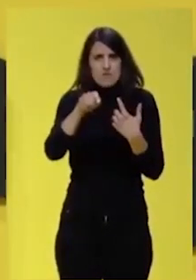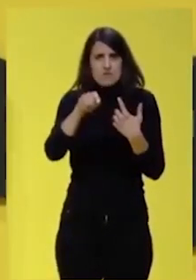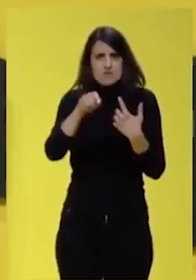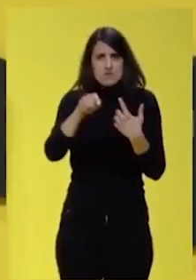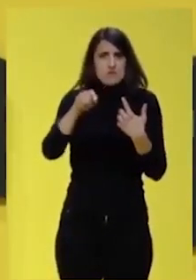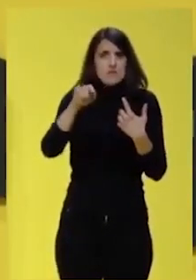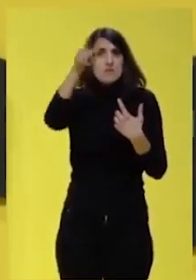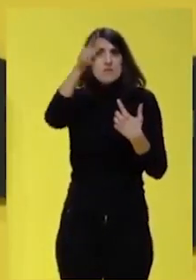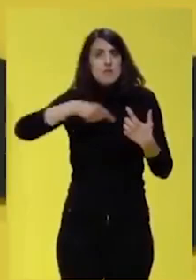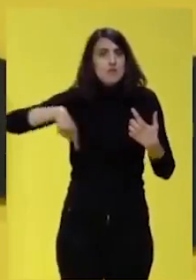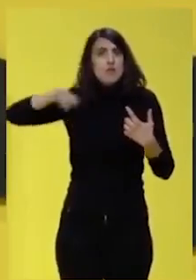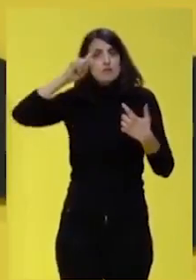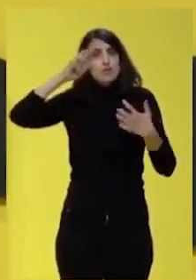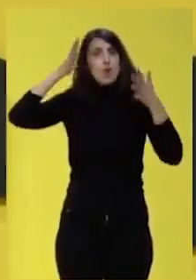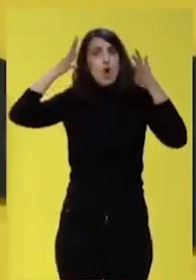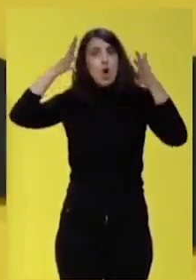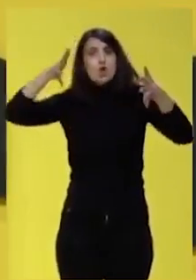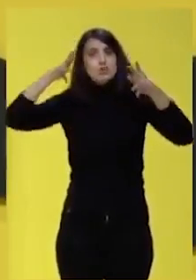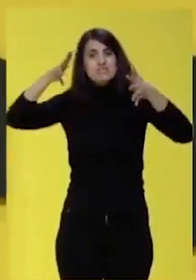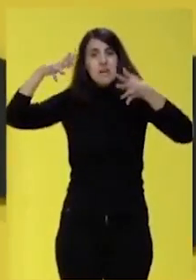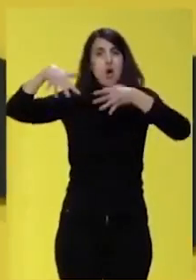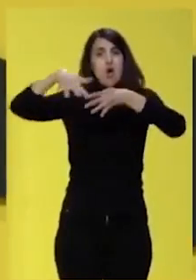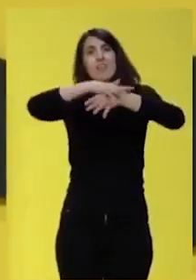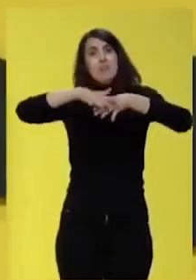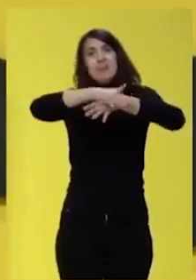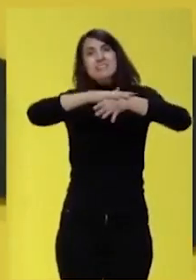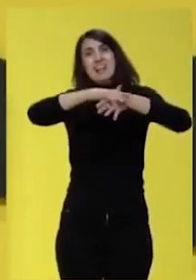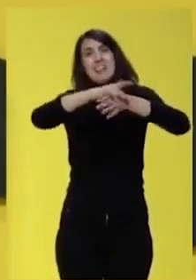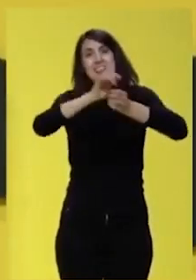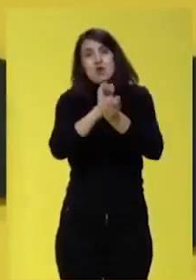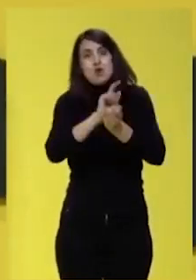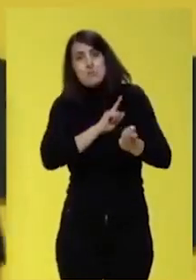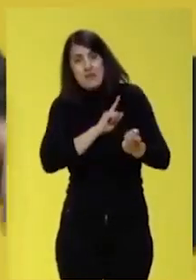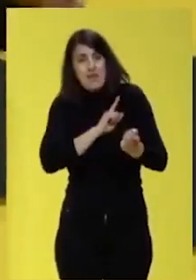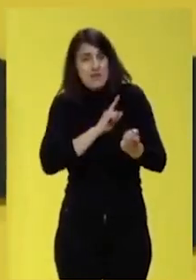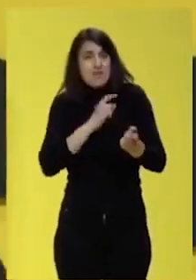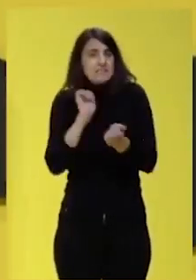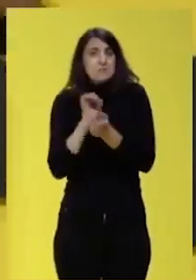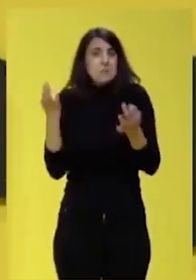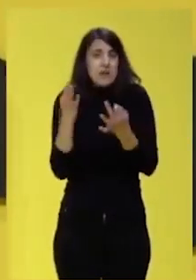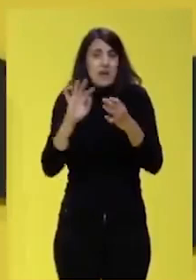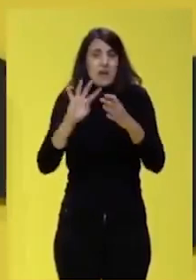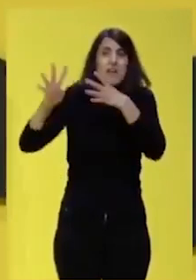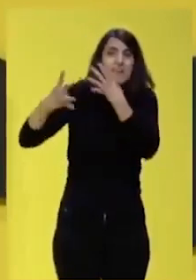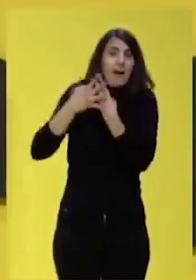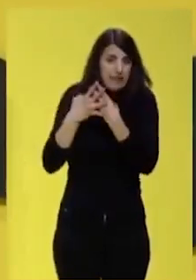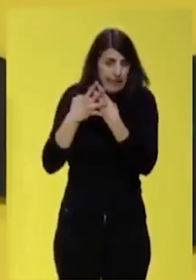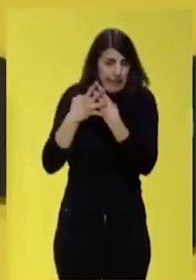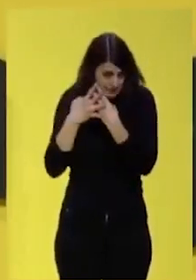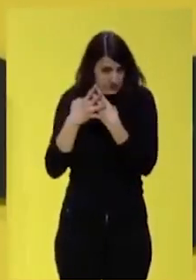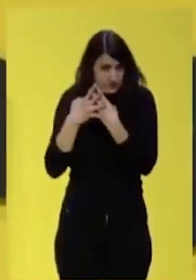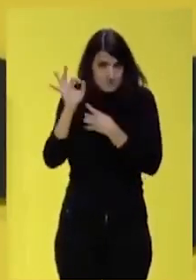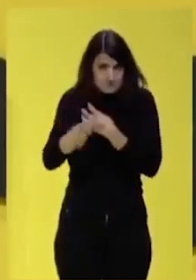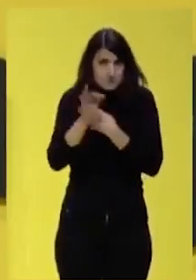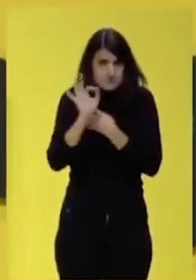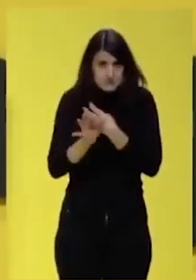nos esperan consejos de administraciones. A todo lo más, una celda en Lledoners o en otras cárceles. Lo tenemos claro,